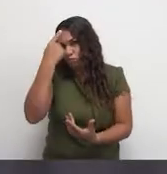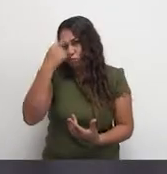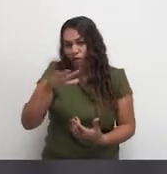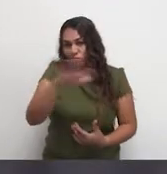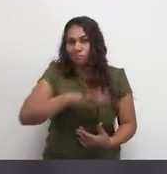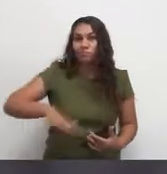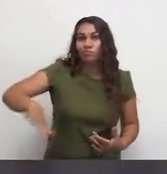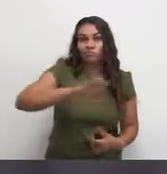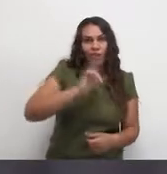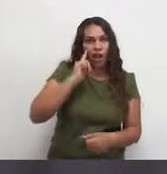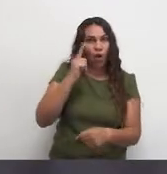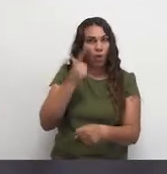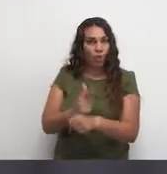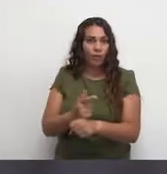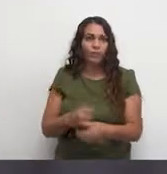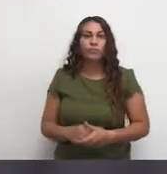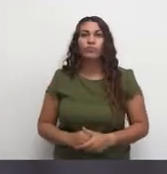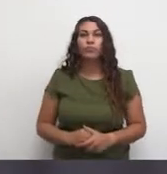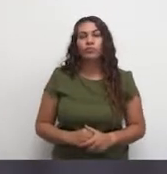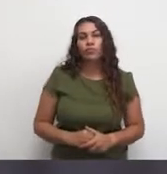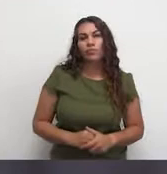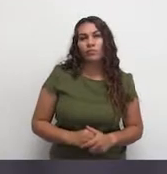Es un fenómeno metropolitano.